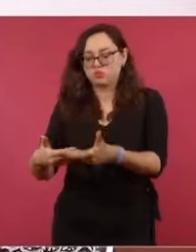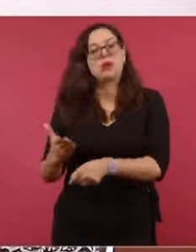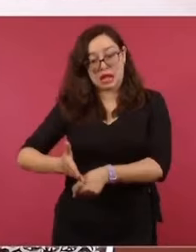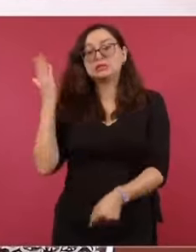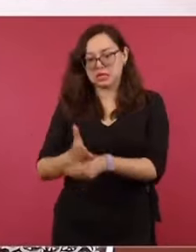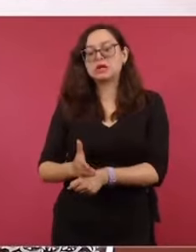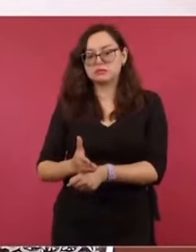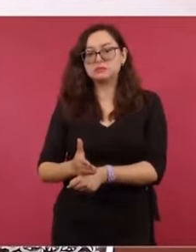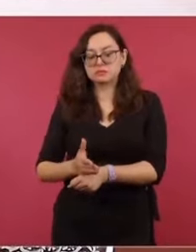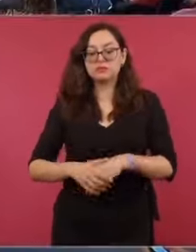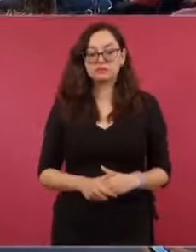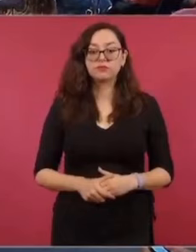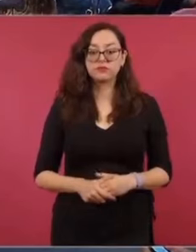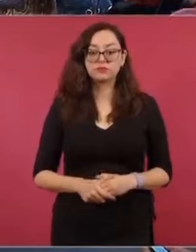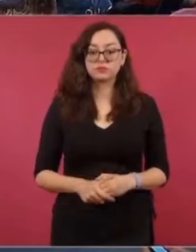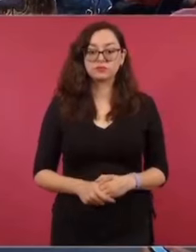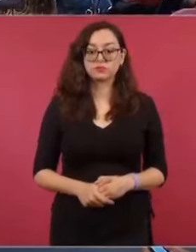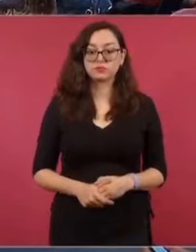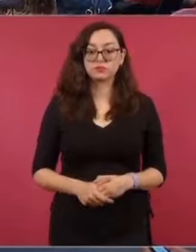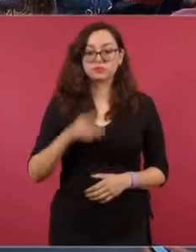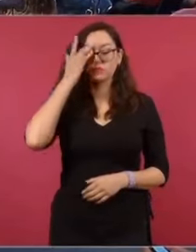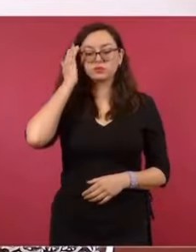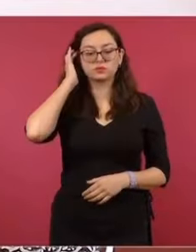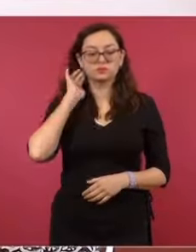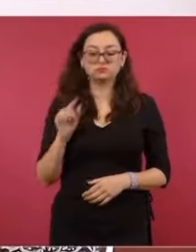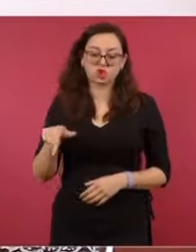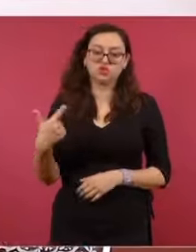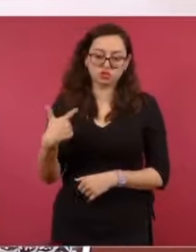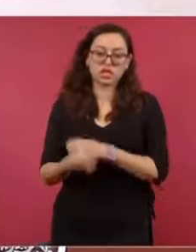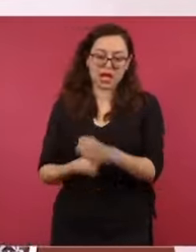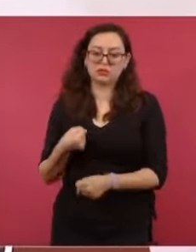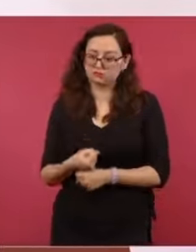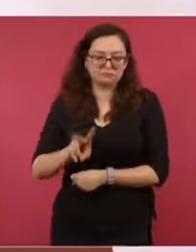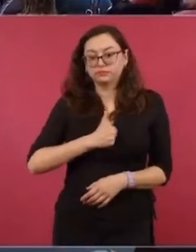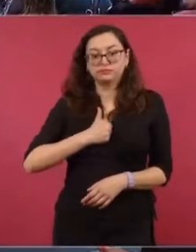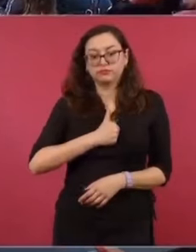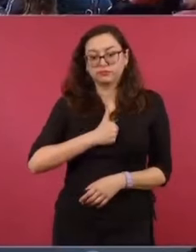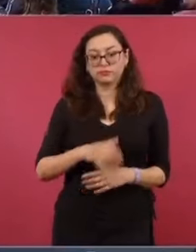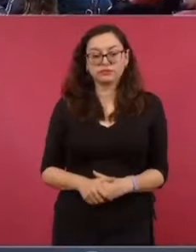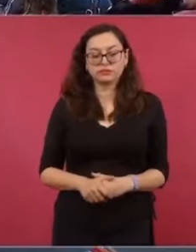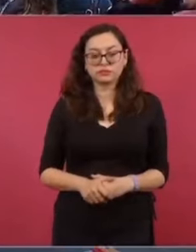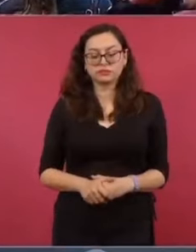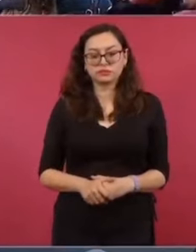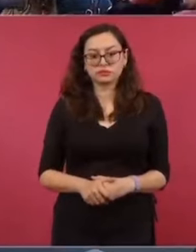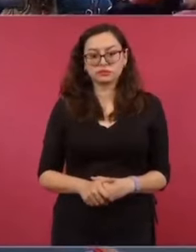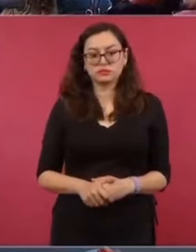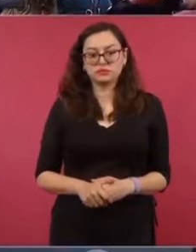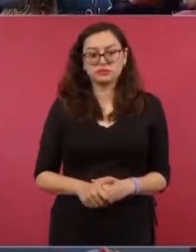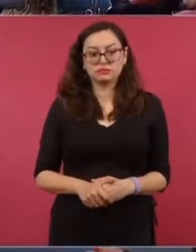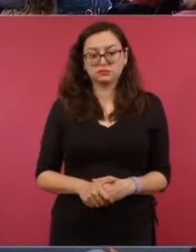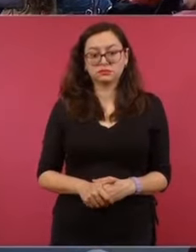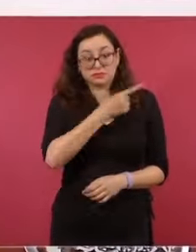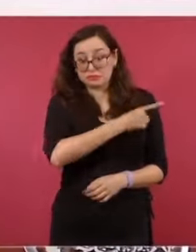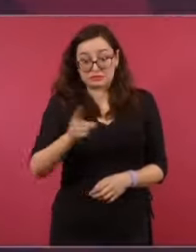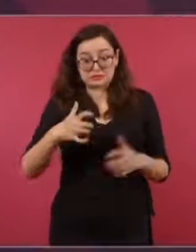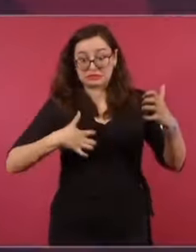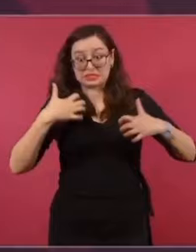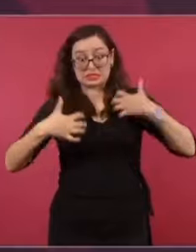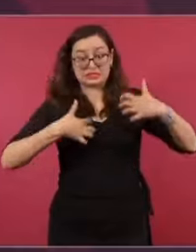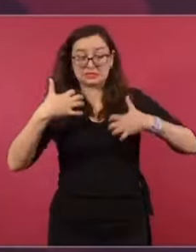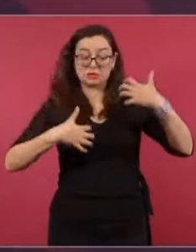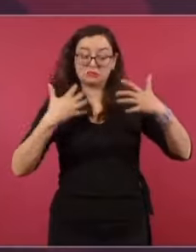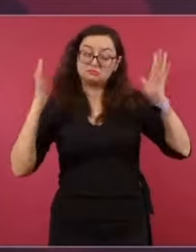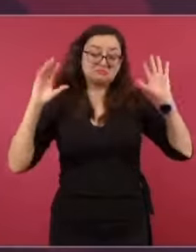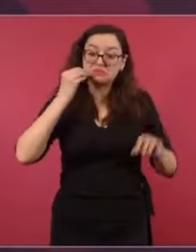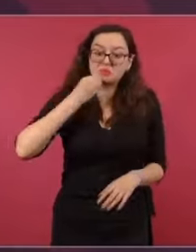castigar a los responsables. Se habla de 12 años, eso es muy doloroso. Y, pues, aunque se enojen, como estamos